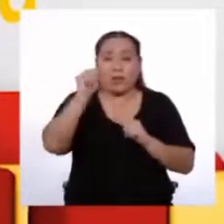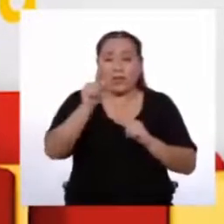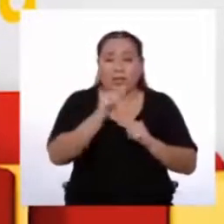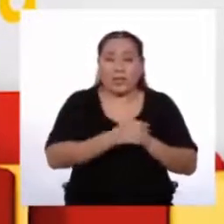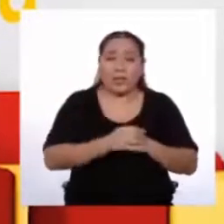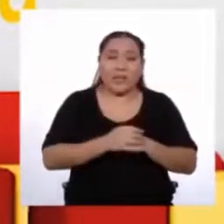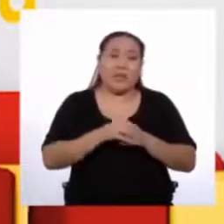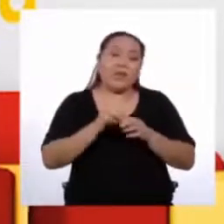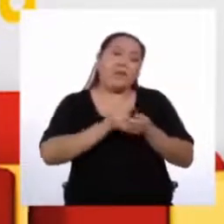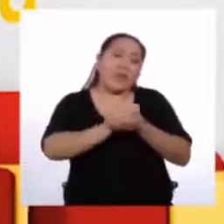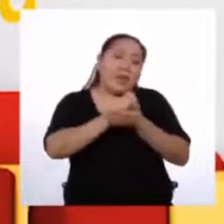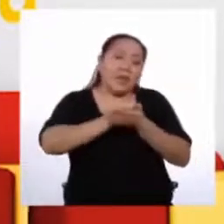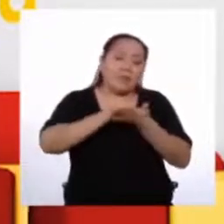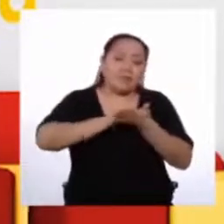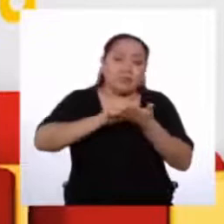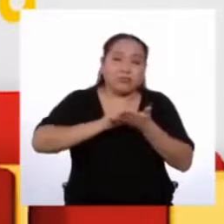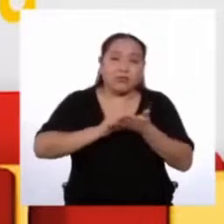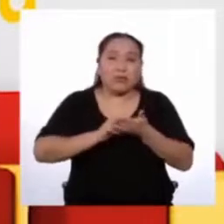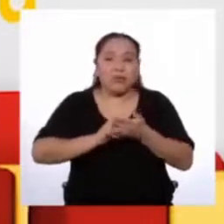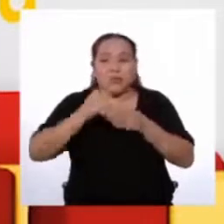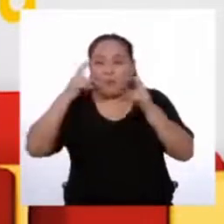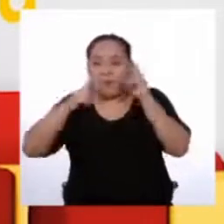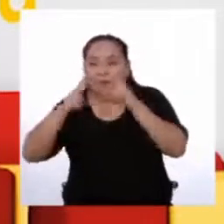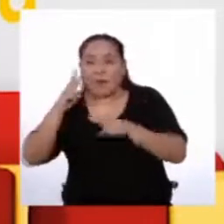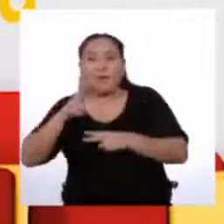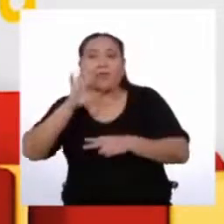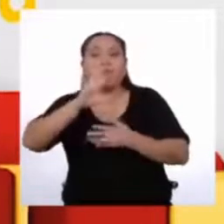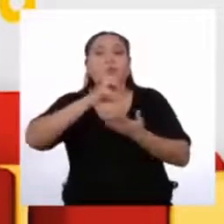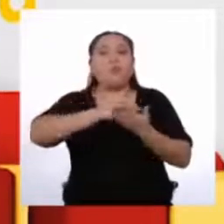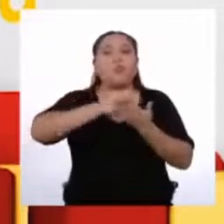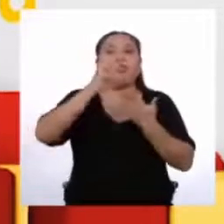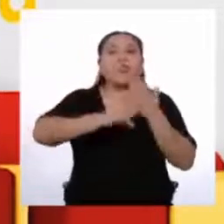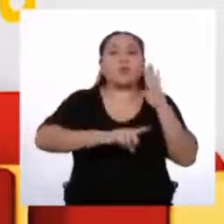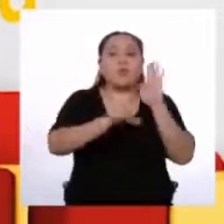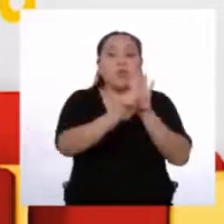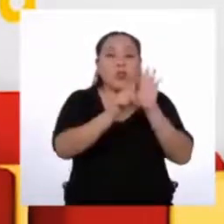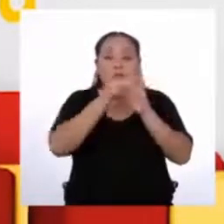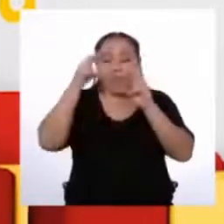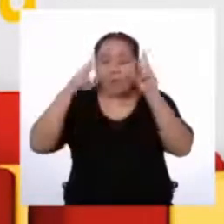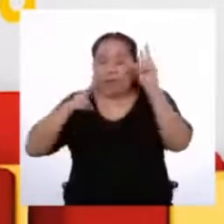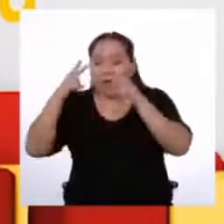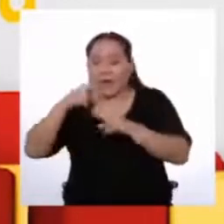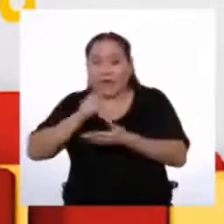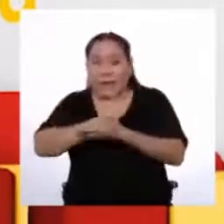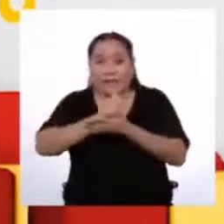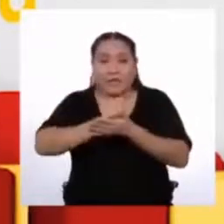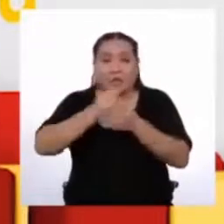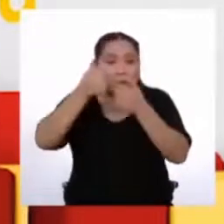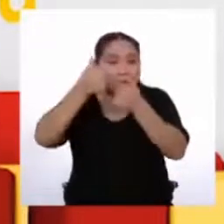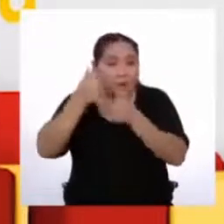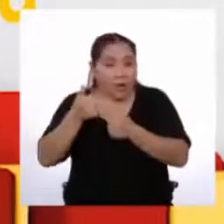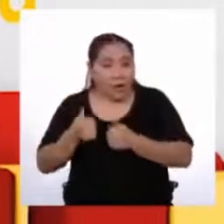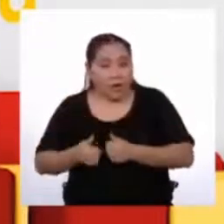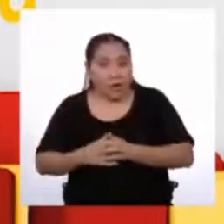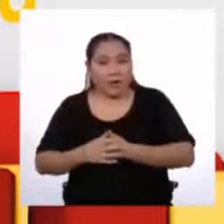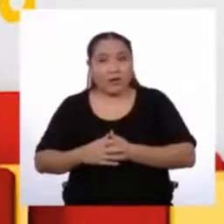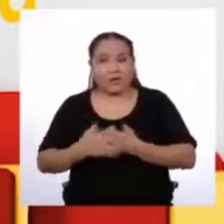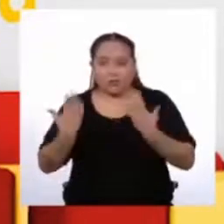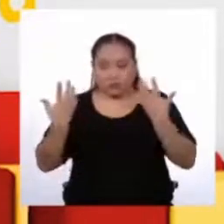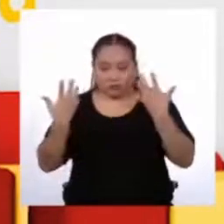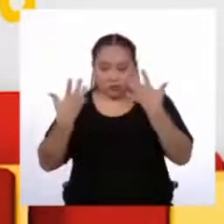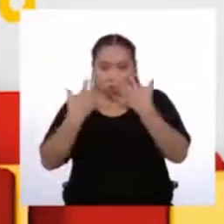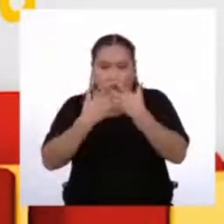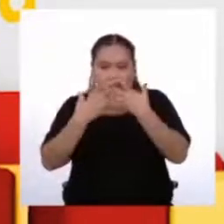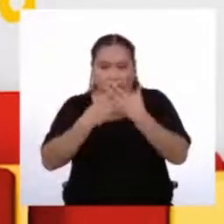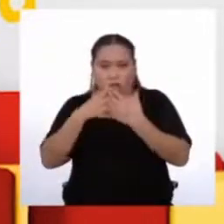esta semana De repaso Revisen sus proyectos De ley Y revisen Que tengan Una buena redacción Coherencia Y